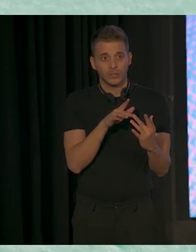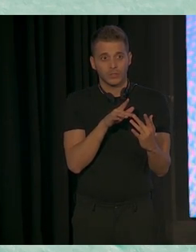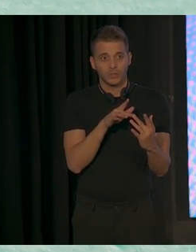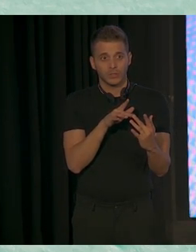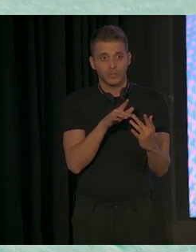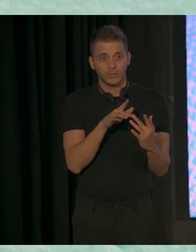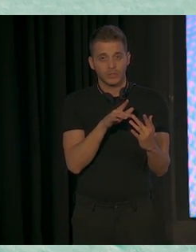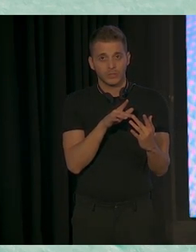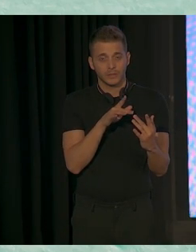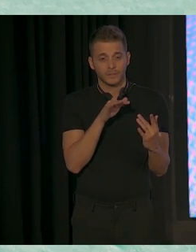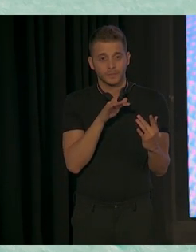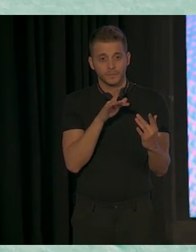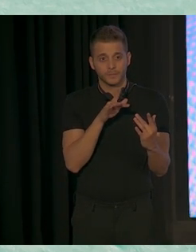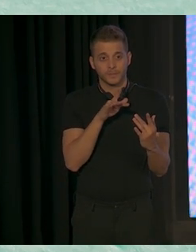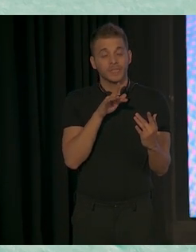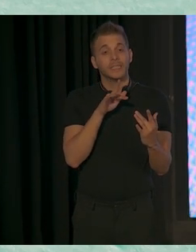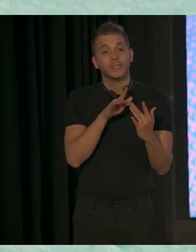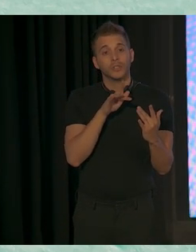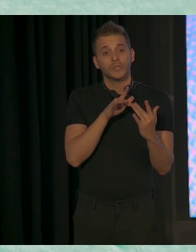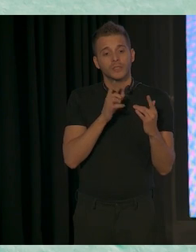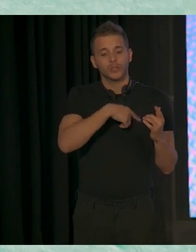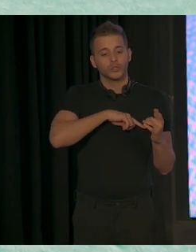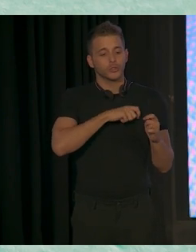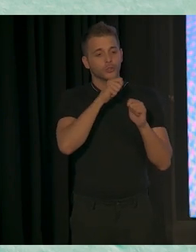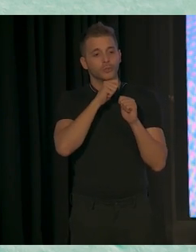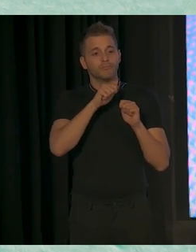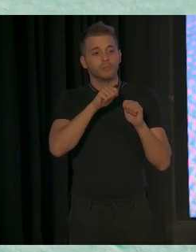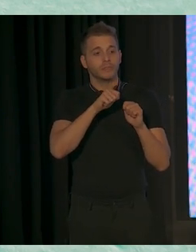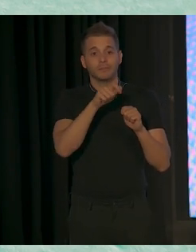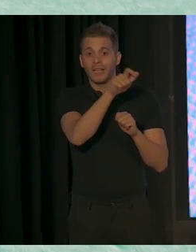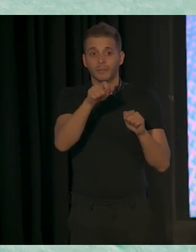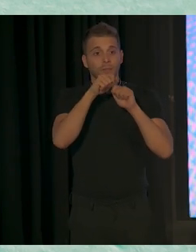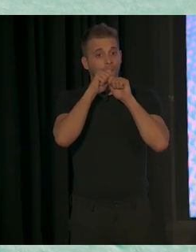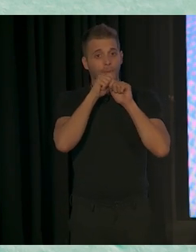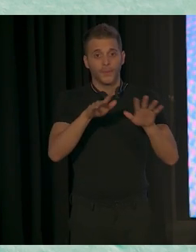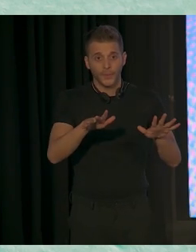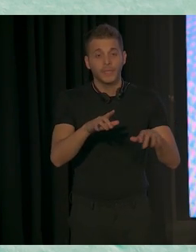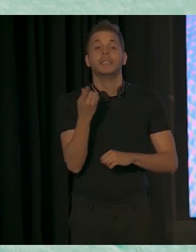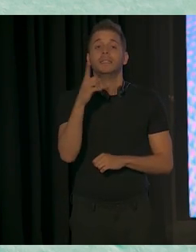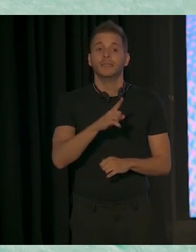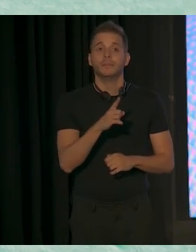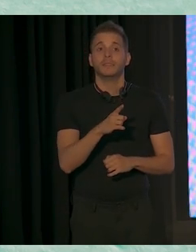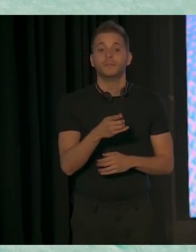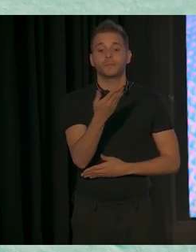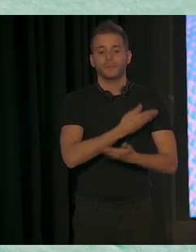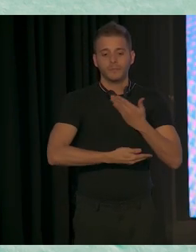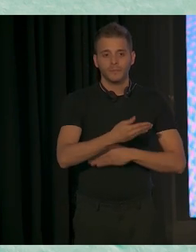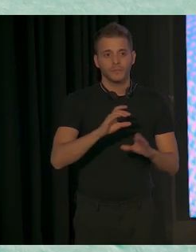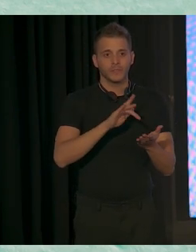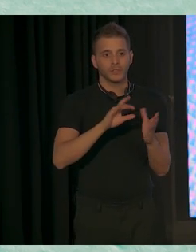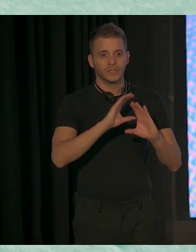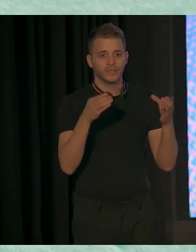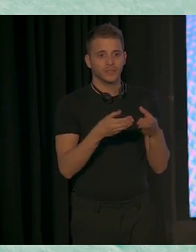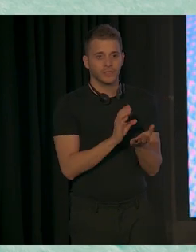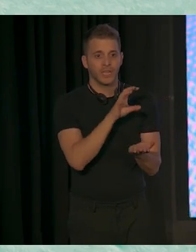Spread. Así damos el mensaje al mundo y también con la colaboración con el distrito, con la oficina de educación